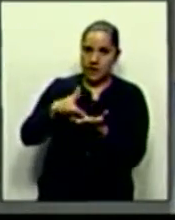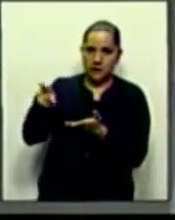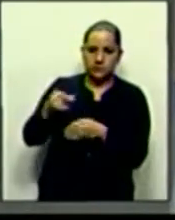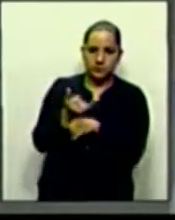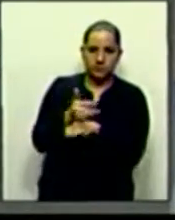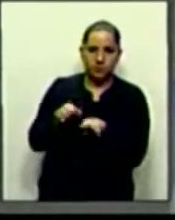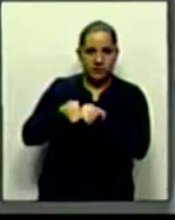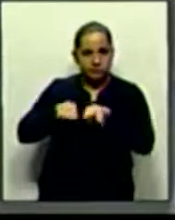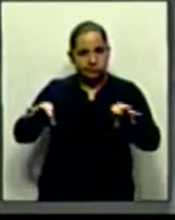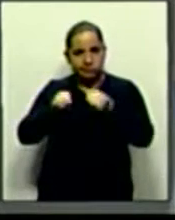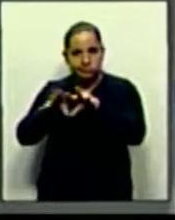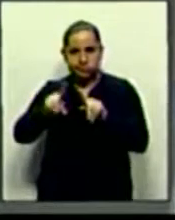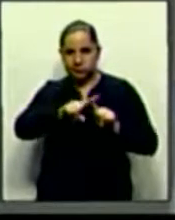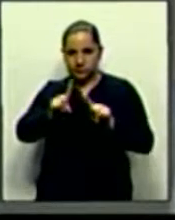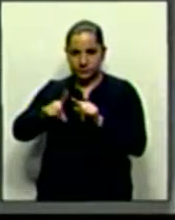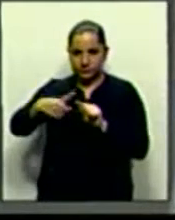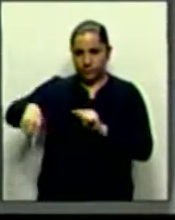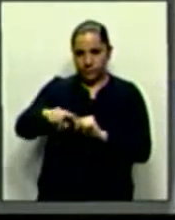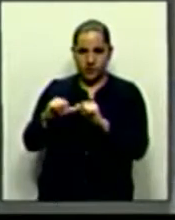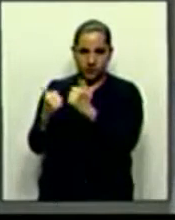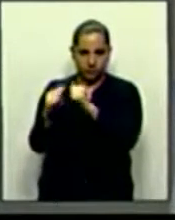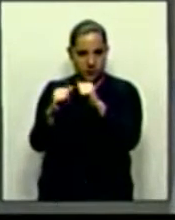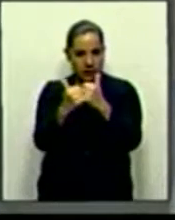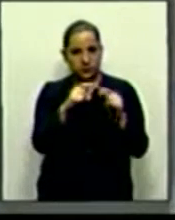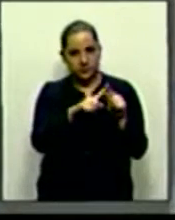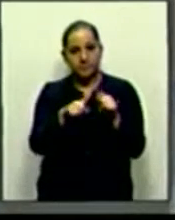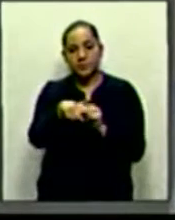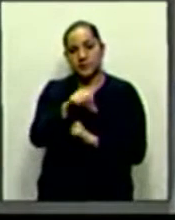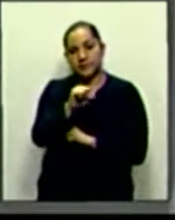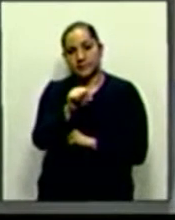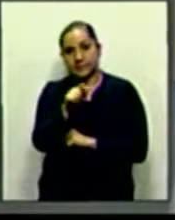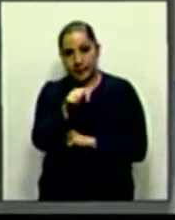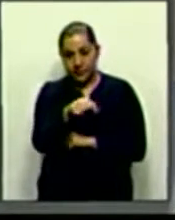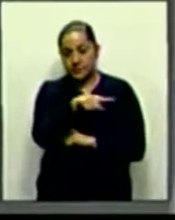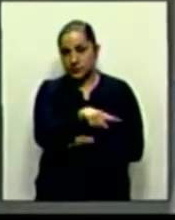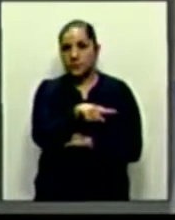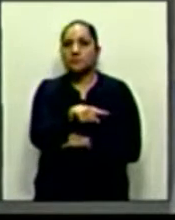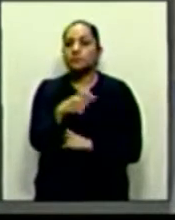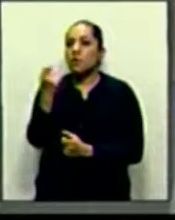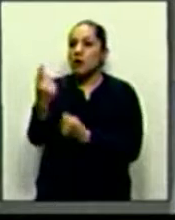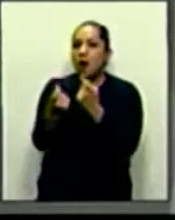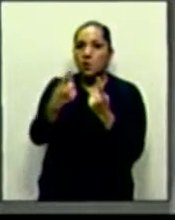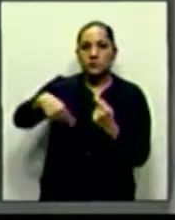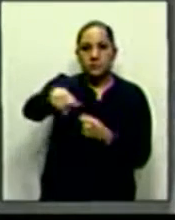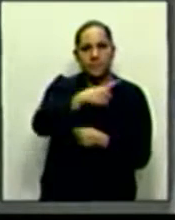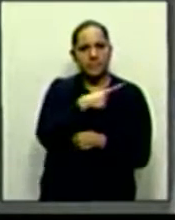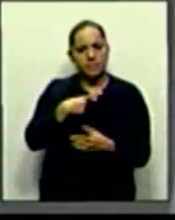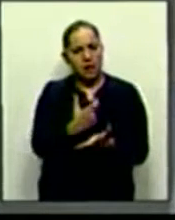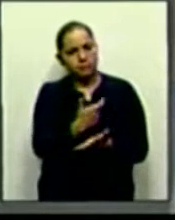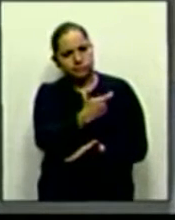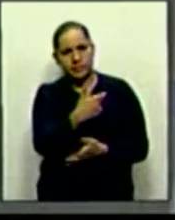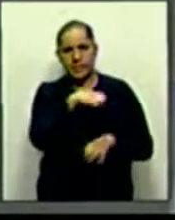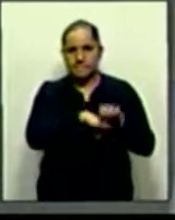por parte de organizaciones de la sociedad civil, que el SAT llevó a cabo cancelaciones y condonaciones de